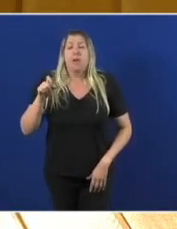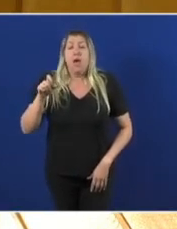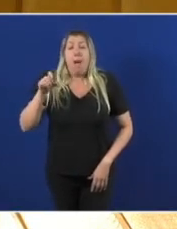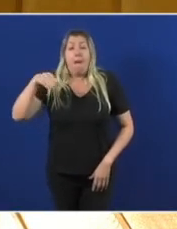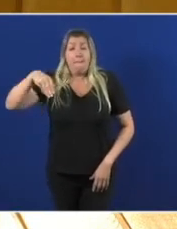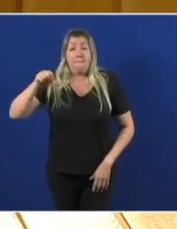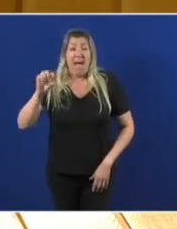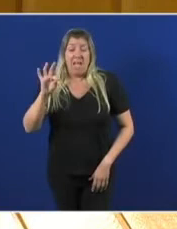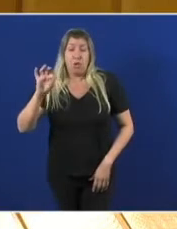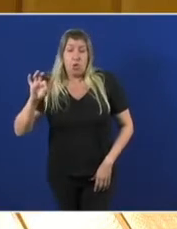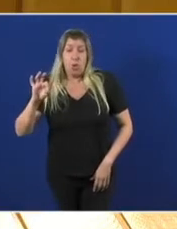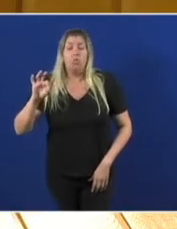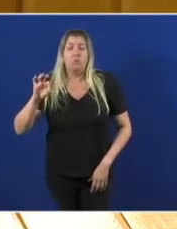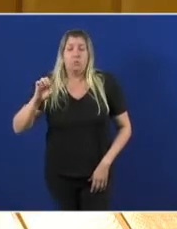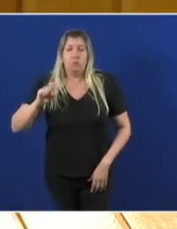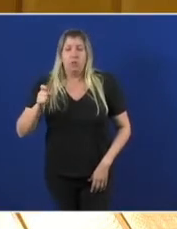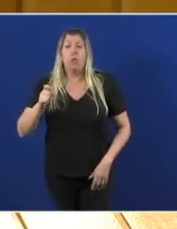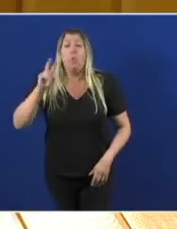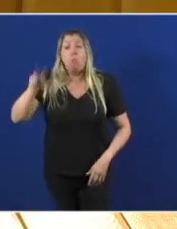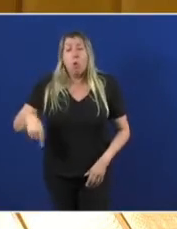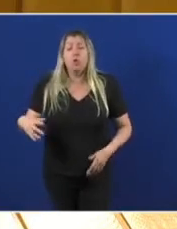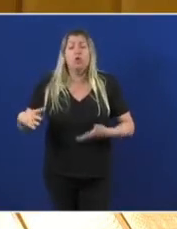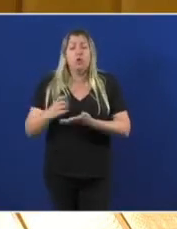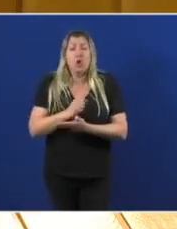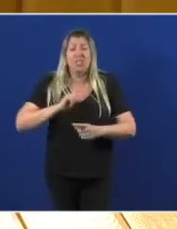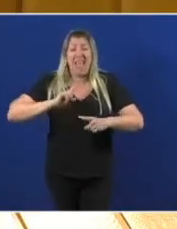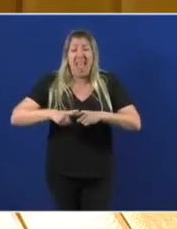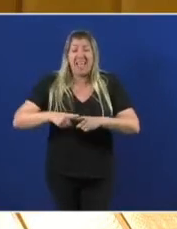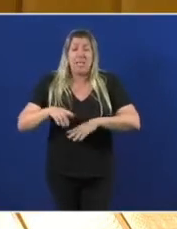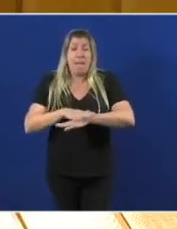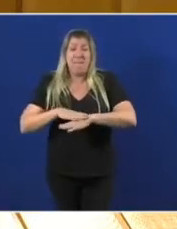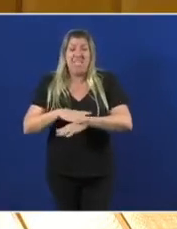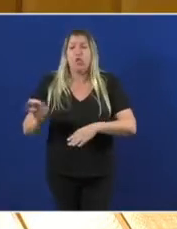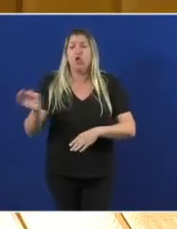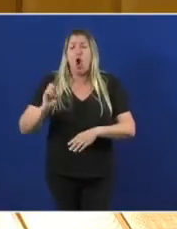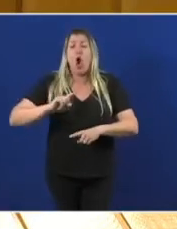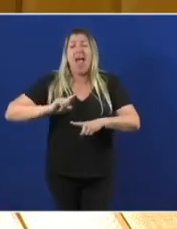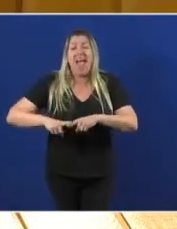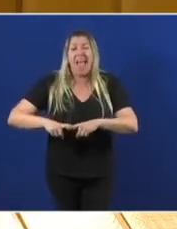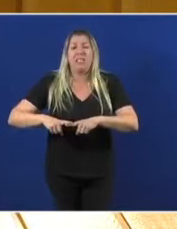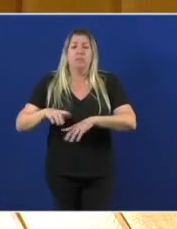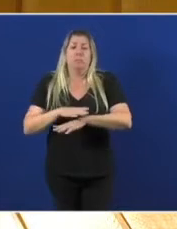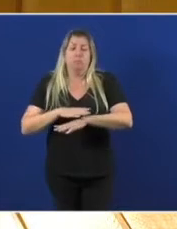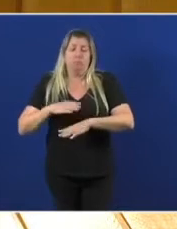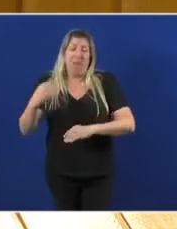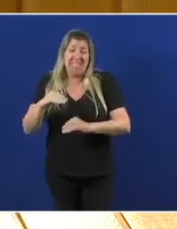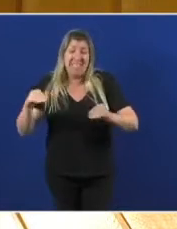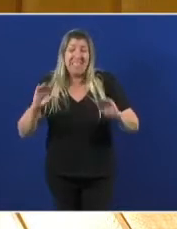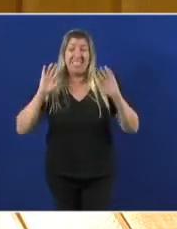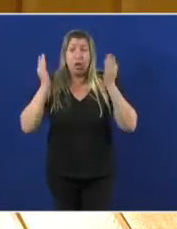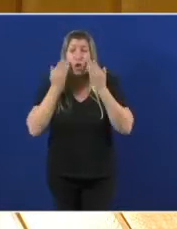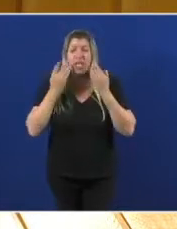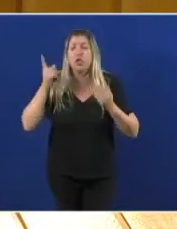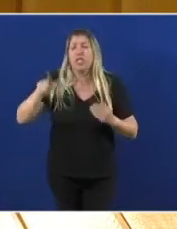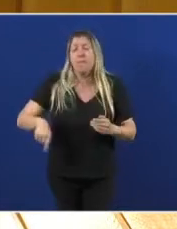Exministras Exministros Expresidentes do Congreso Un expresidente do Tribunal